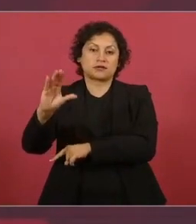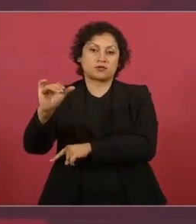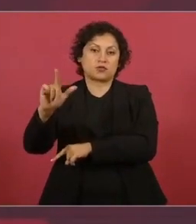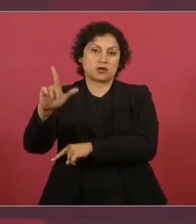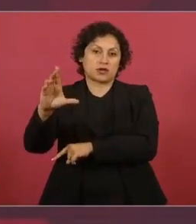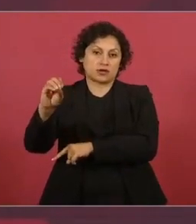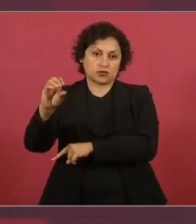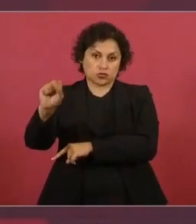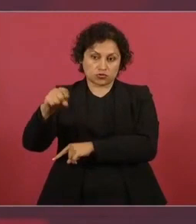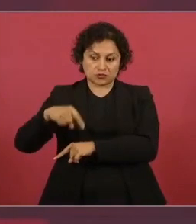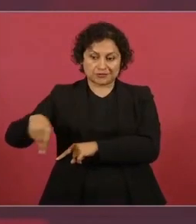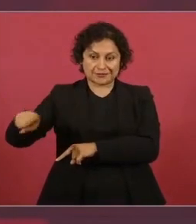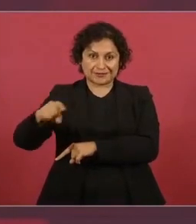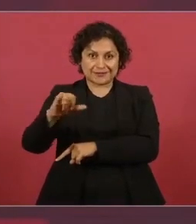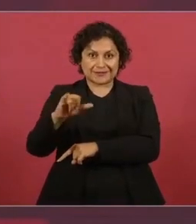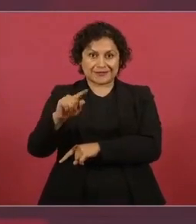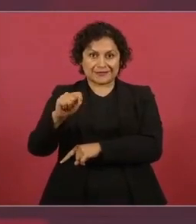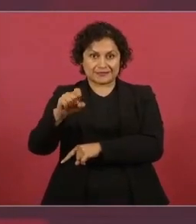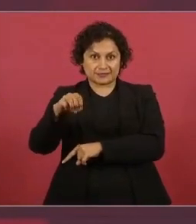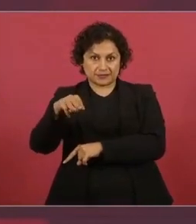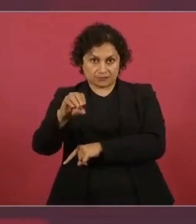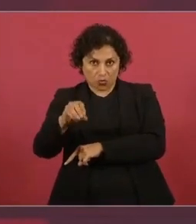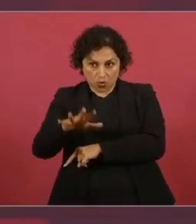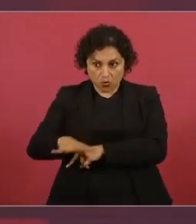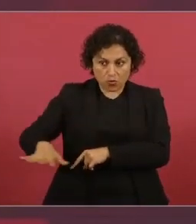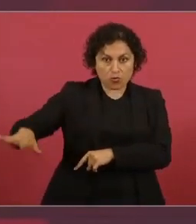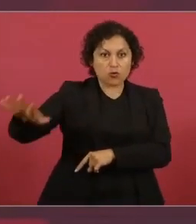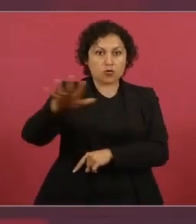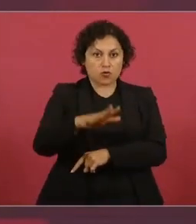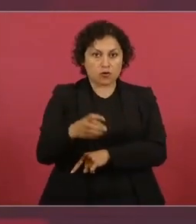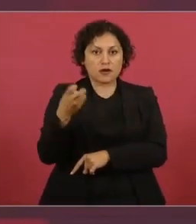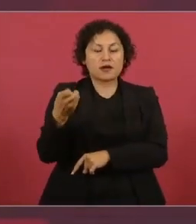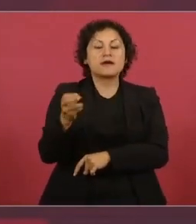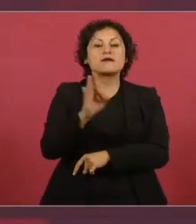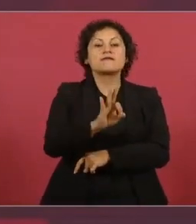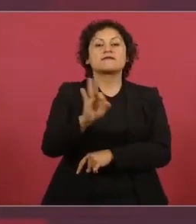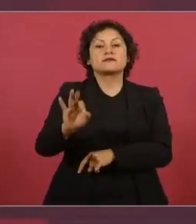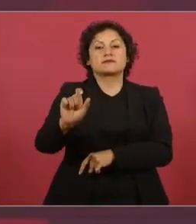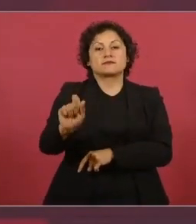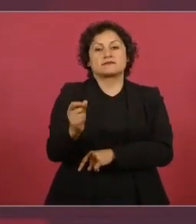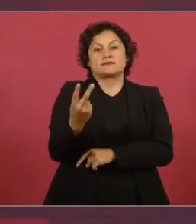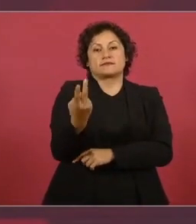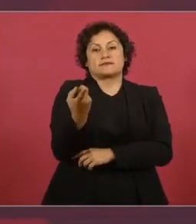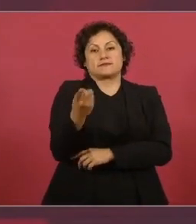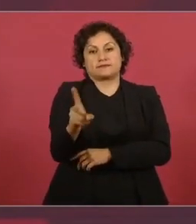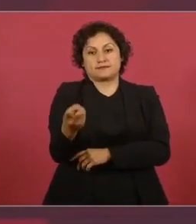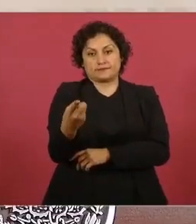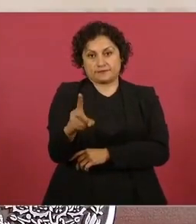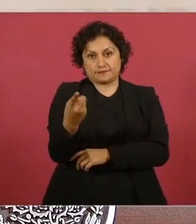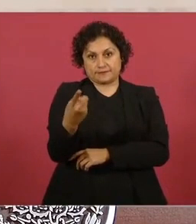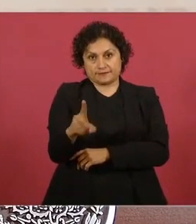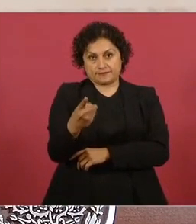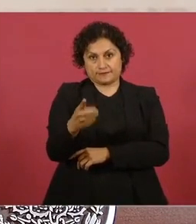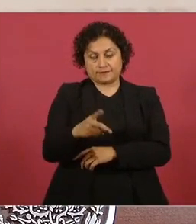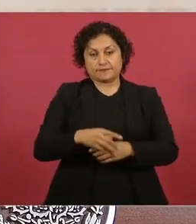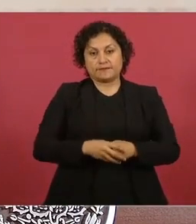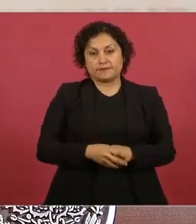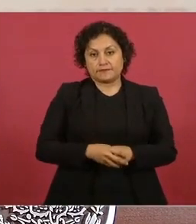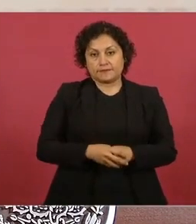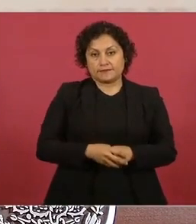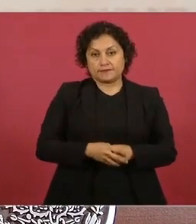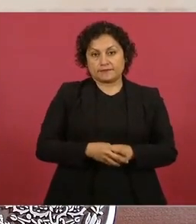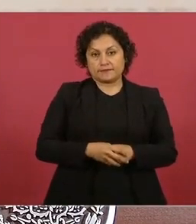eso es el día 22 de diciembre y